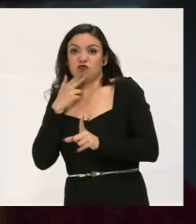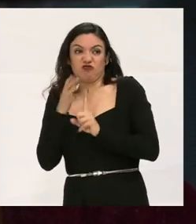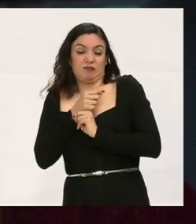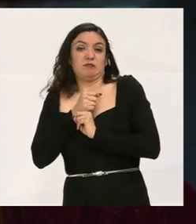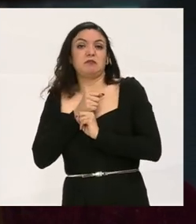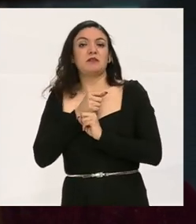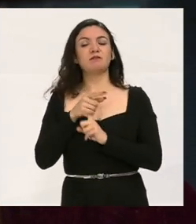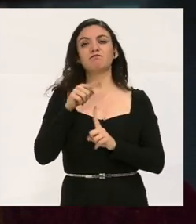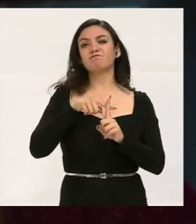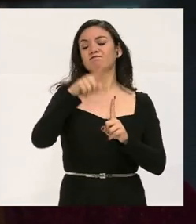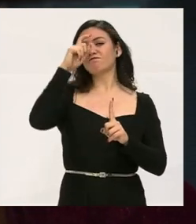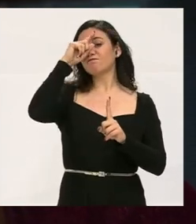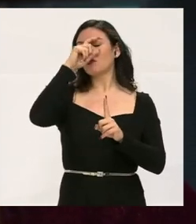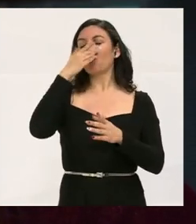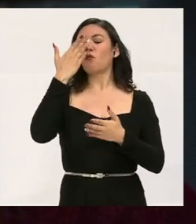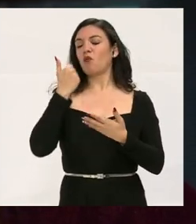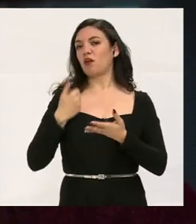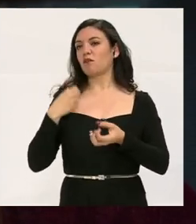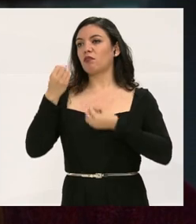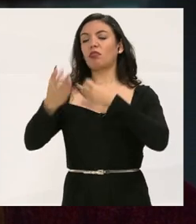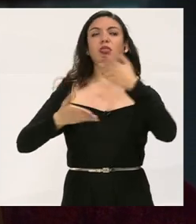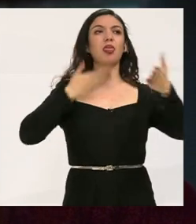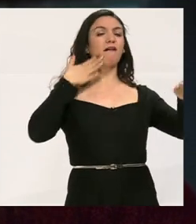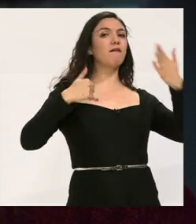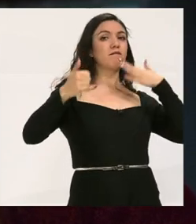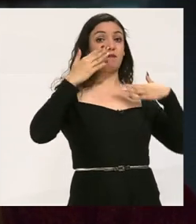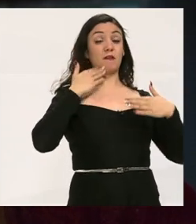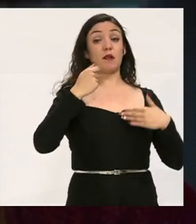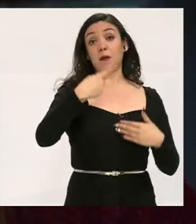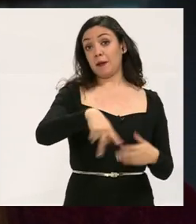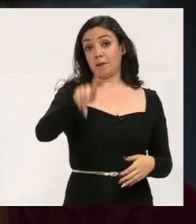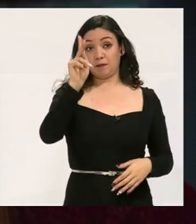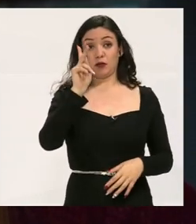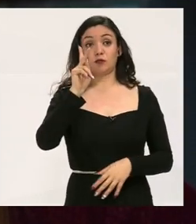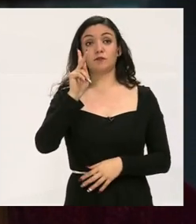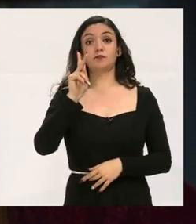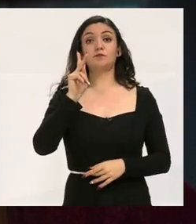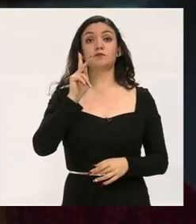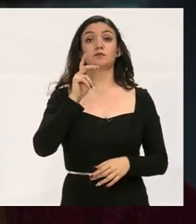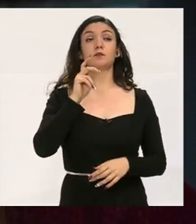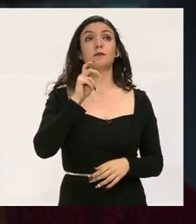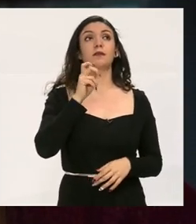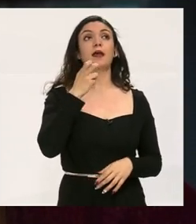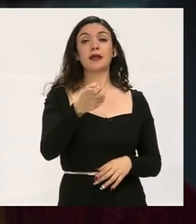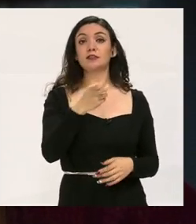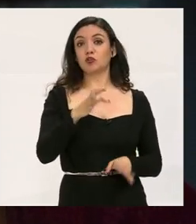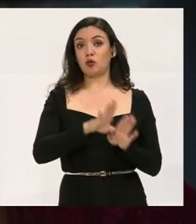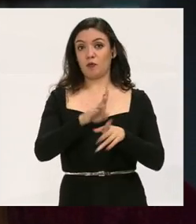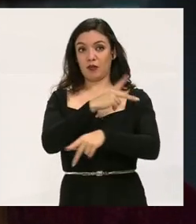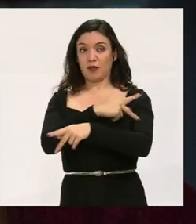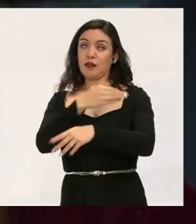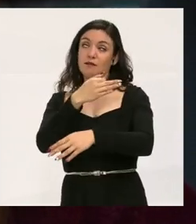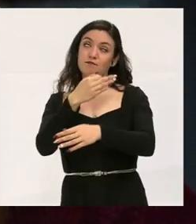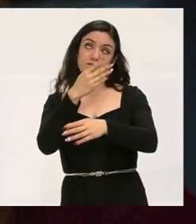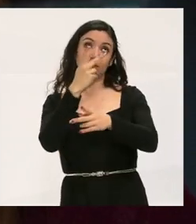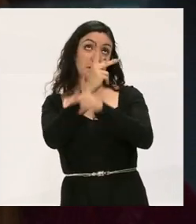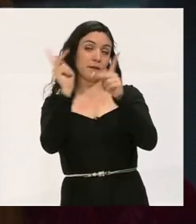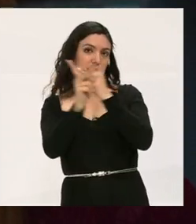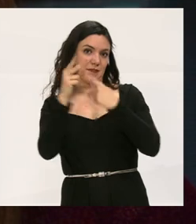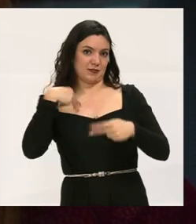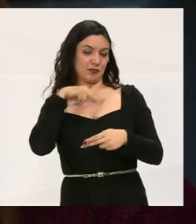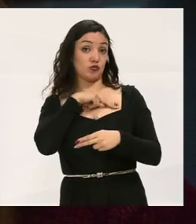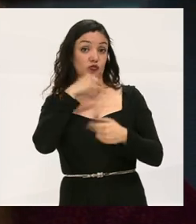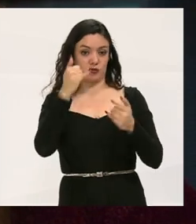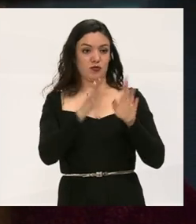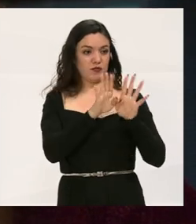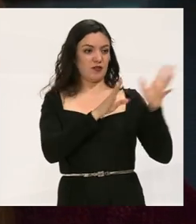arraigan, es muy difícil de que ellos sociabilicen. Pero en cuestión de aquí, de la prepa regular